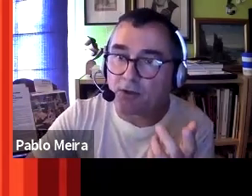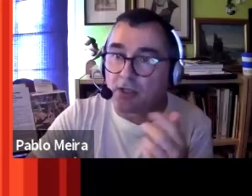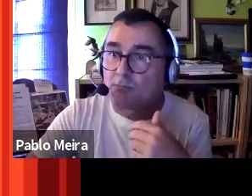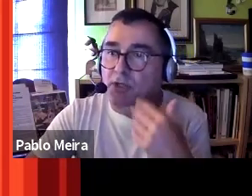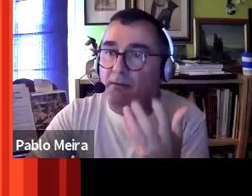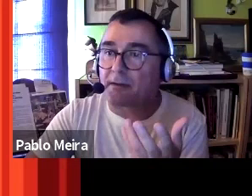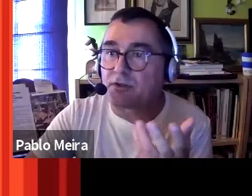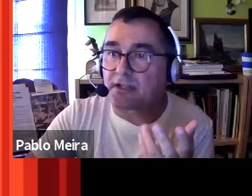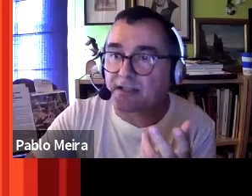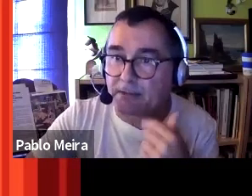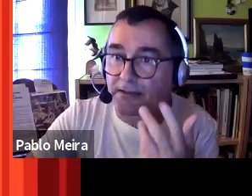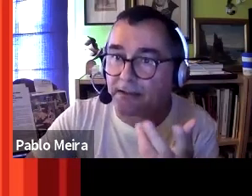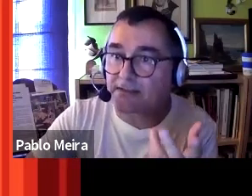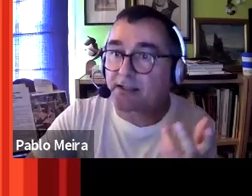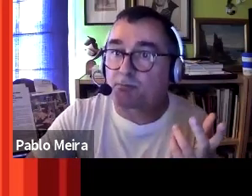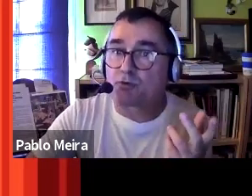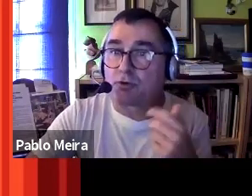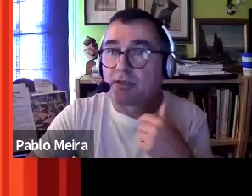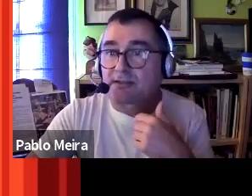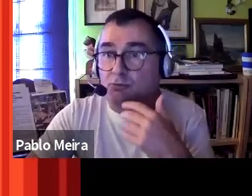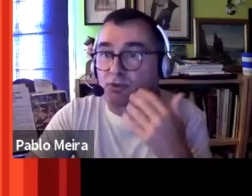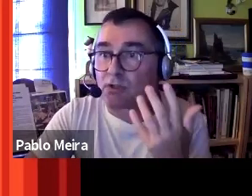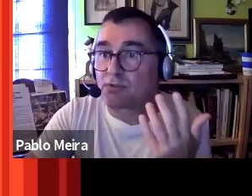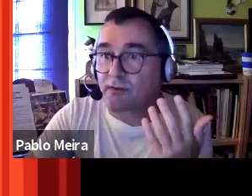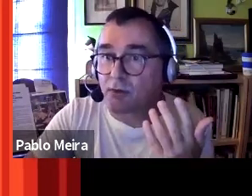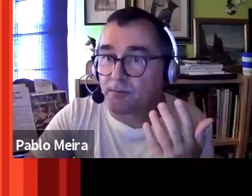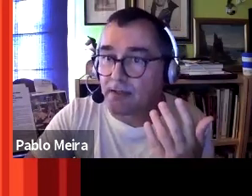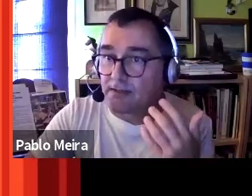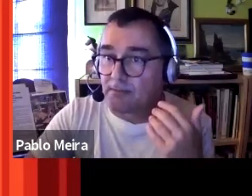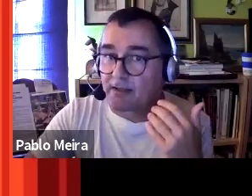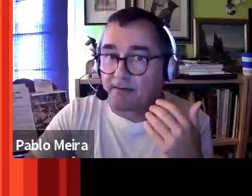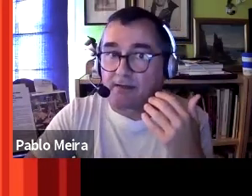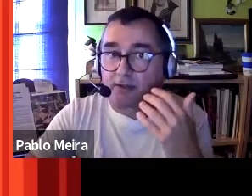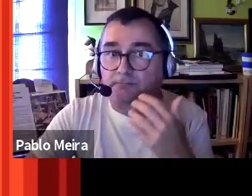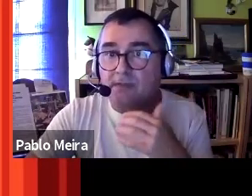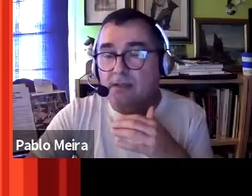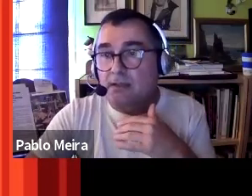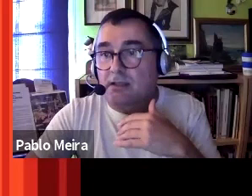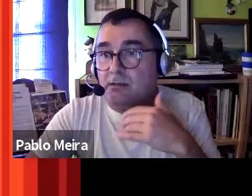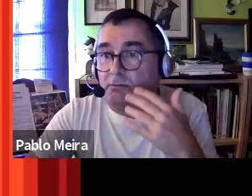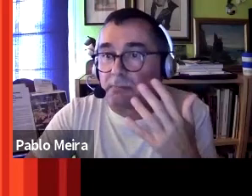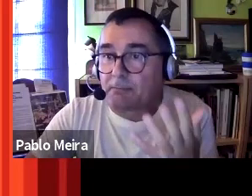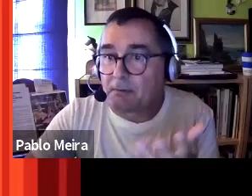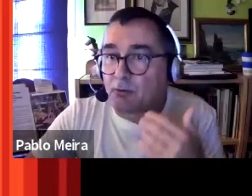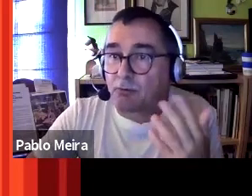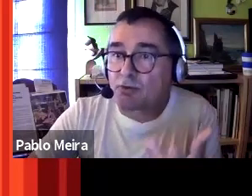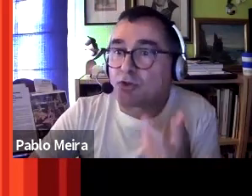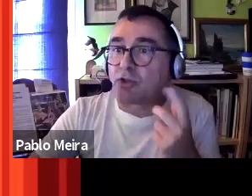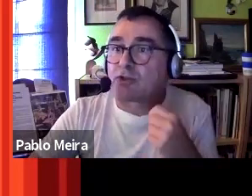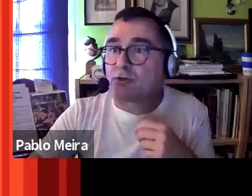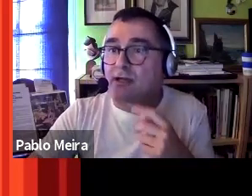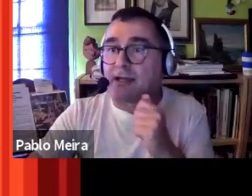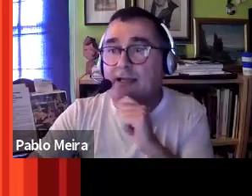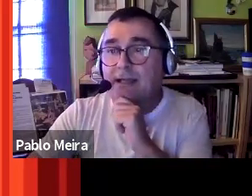clima planetario, porque me parece muy interesante para entender hasta qué punto estamos en una situación de emergencia. Y la primera